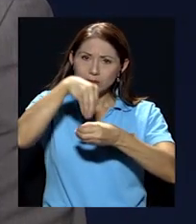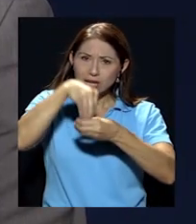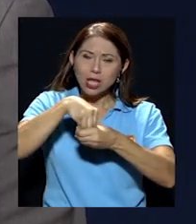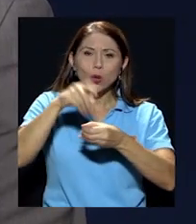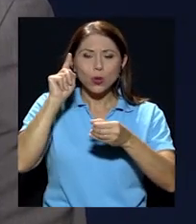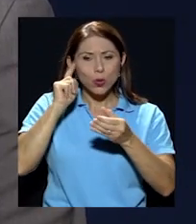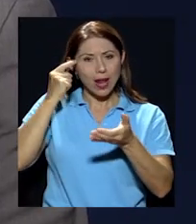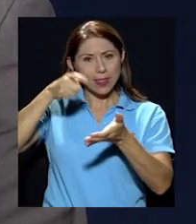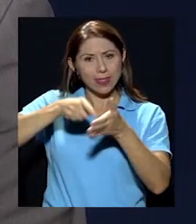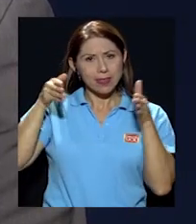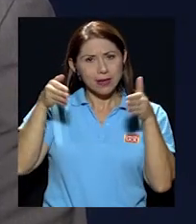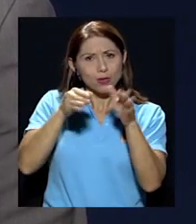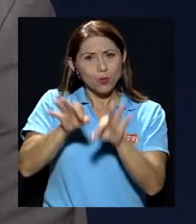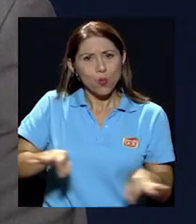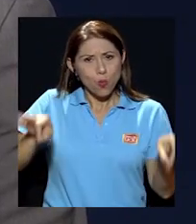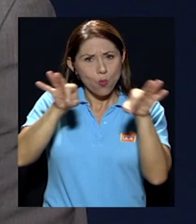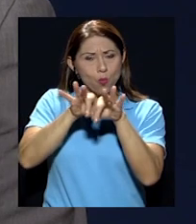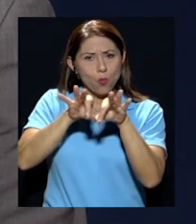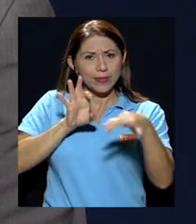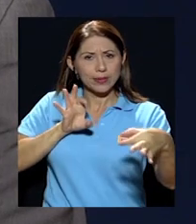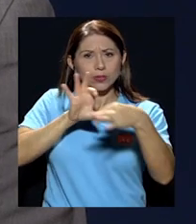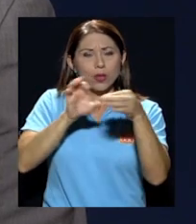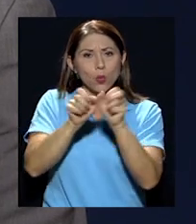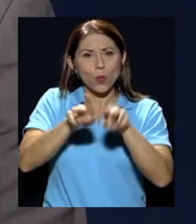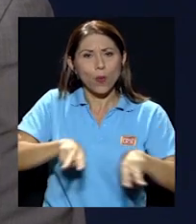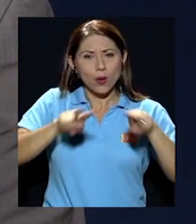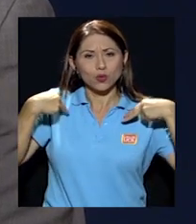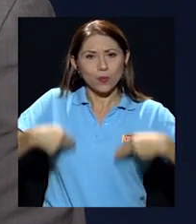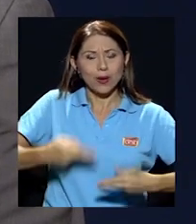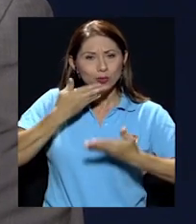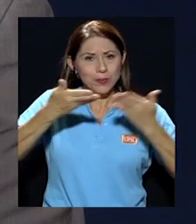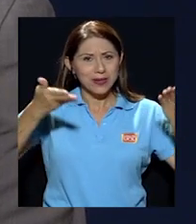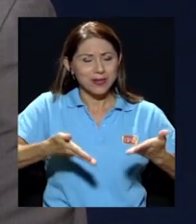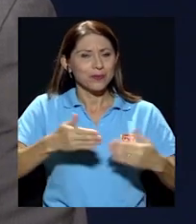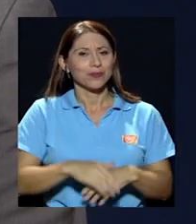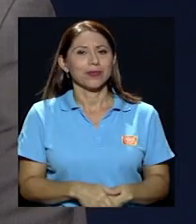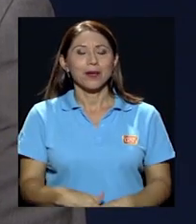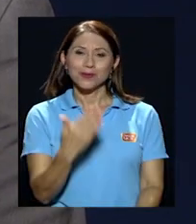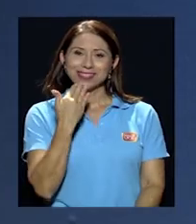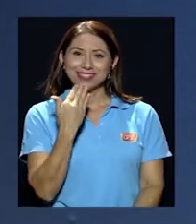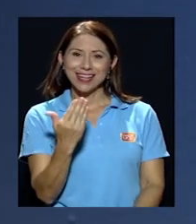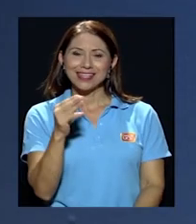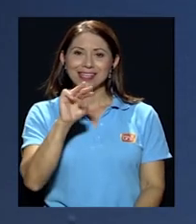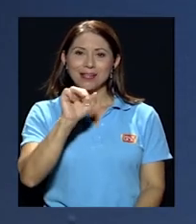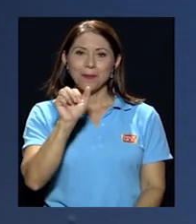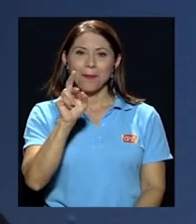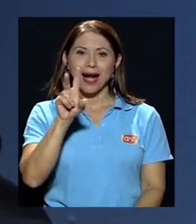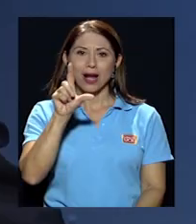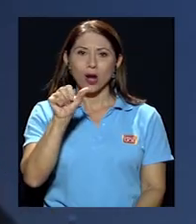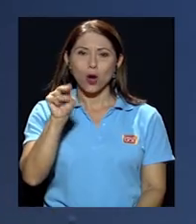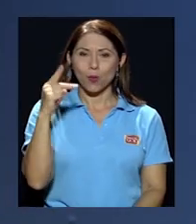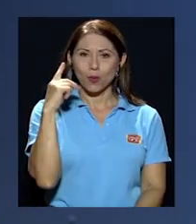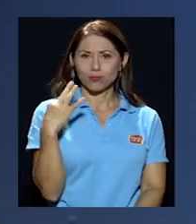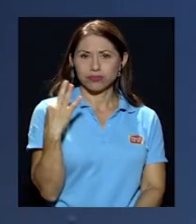importante que estaba asociada con los valores humanos. Don Óscar, bienvenido. Muchísimas gracias, Marlon, por invitarme a su programa